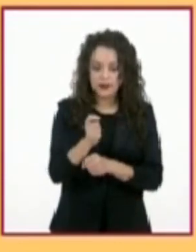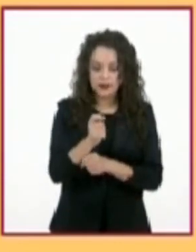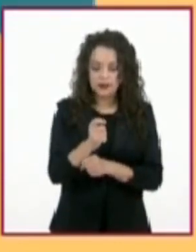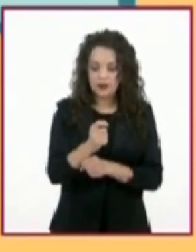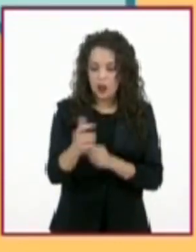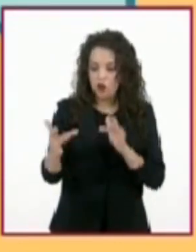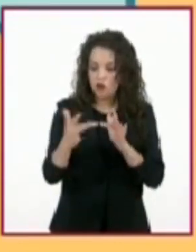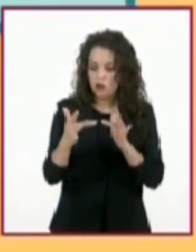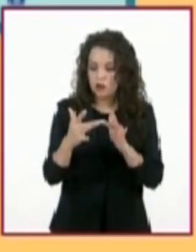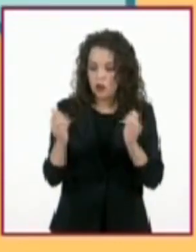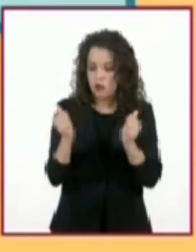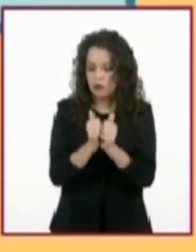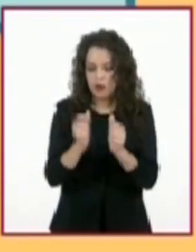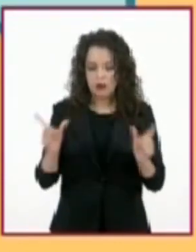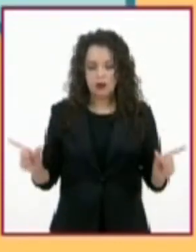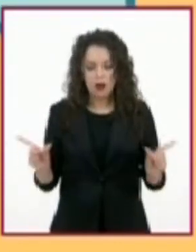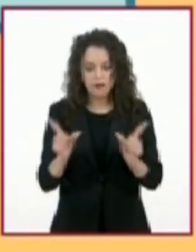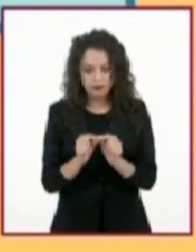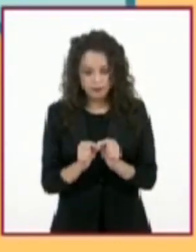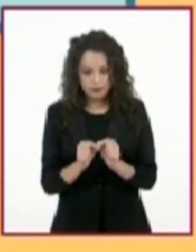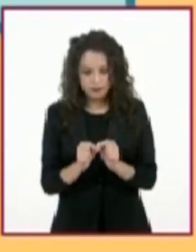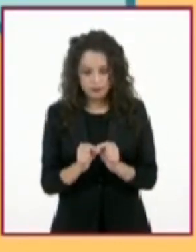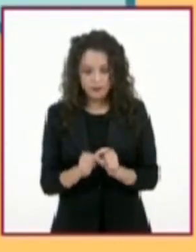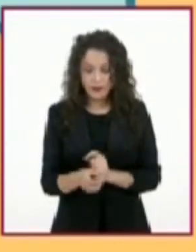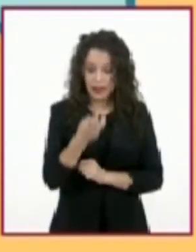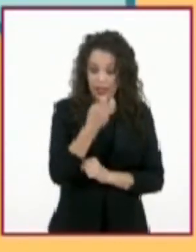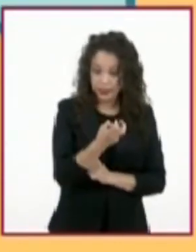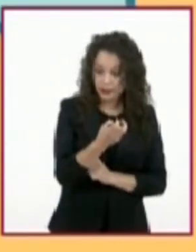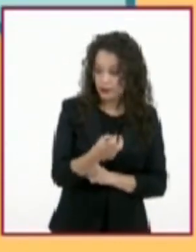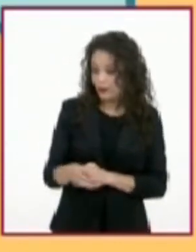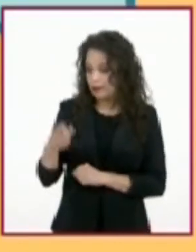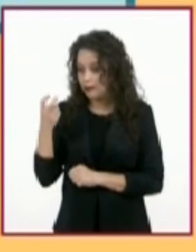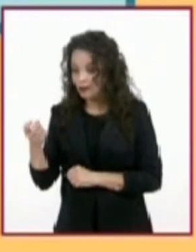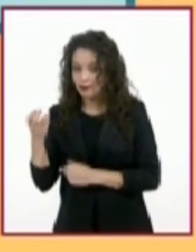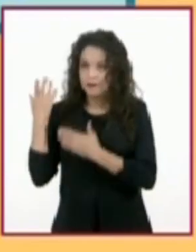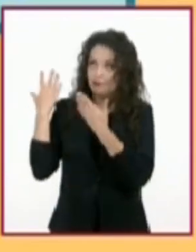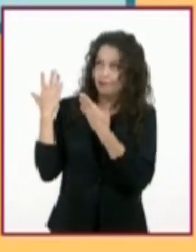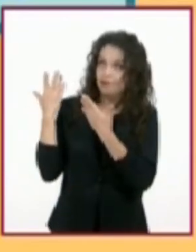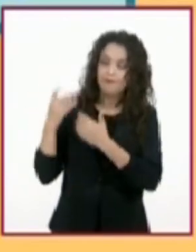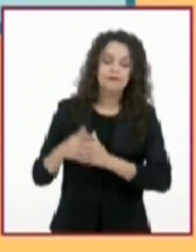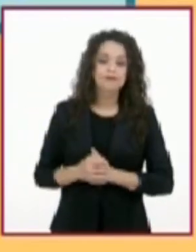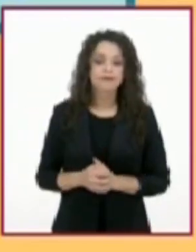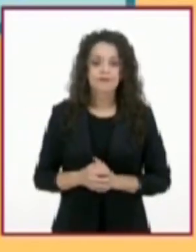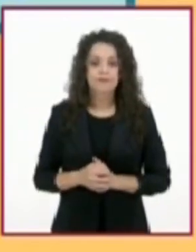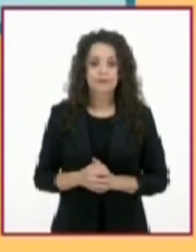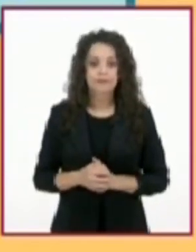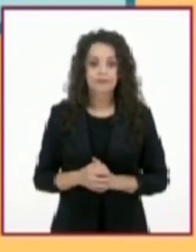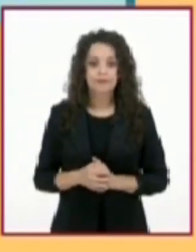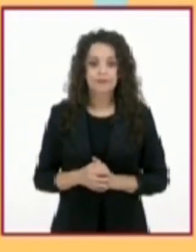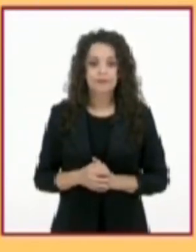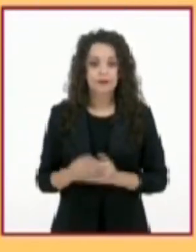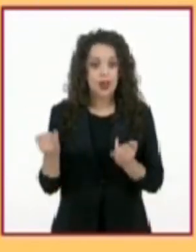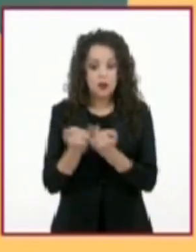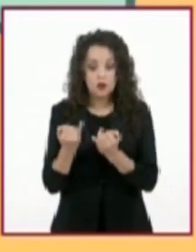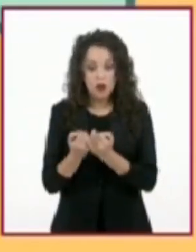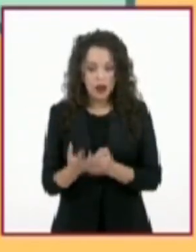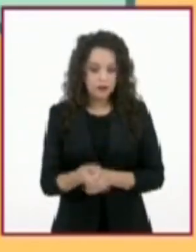modo o por lo tanto. Y también los conectores de consecuencia como por todo lo anterior o finalmente.